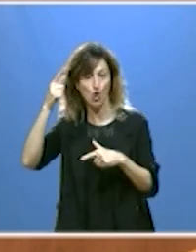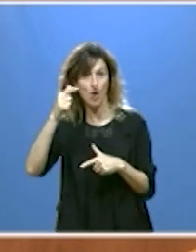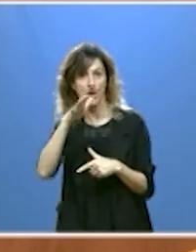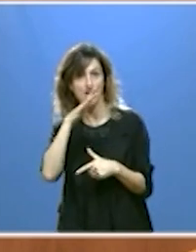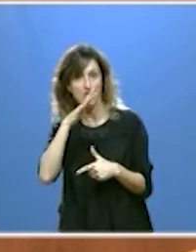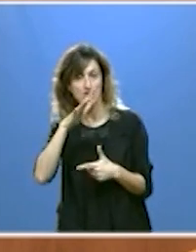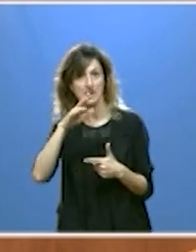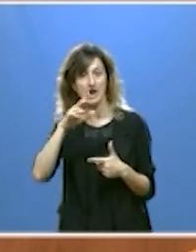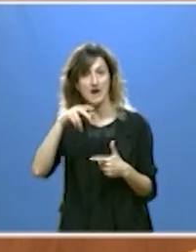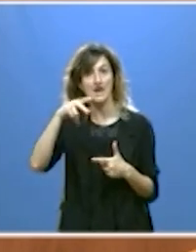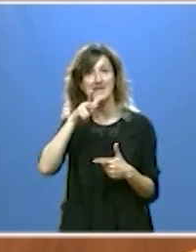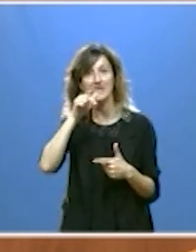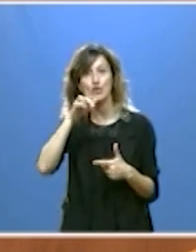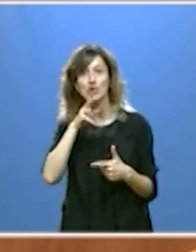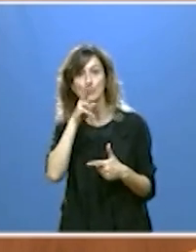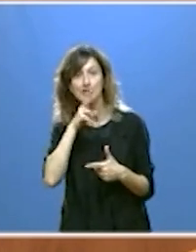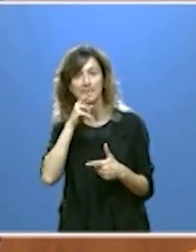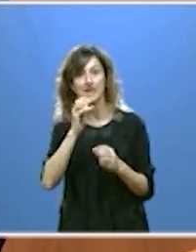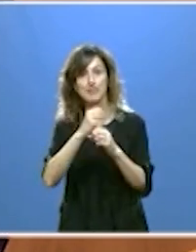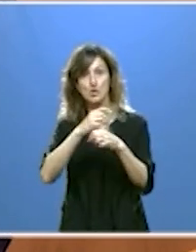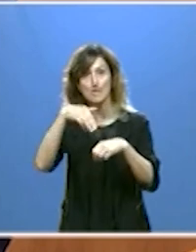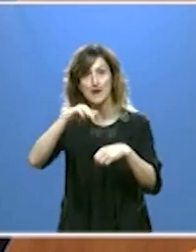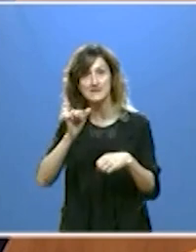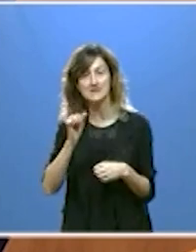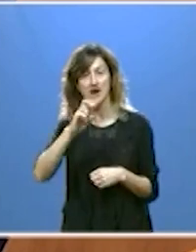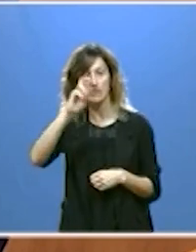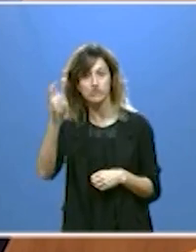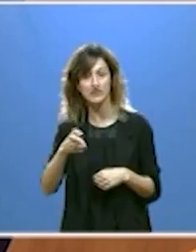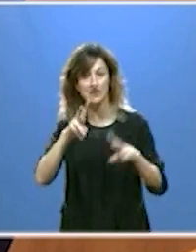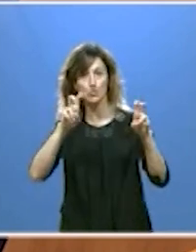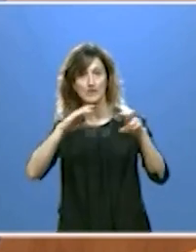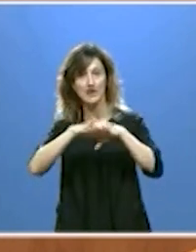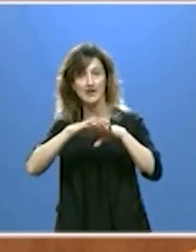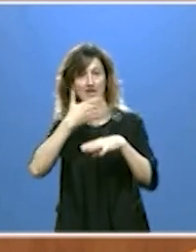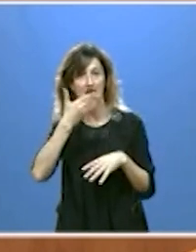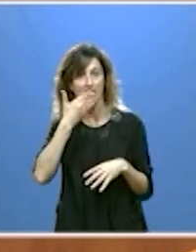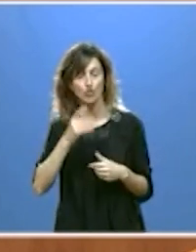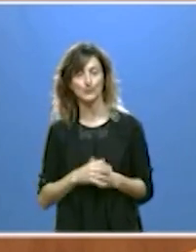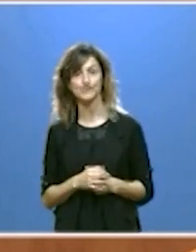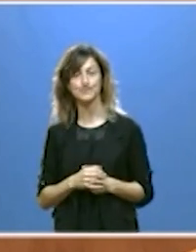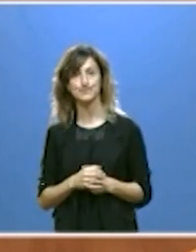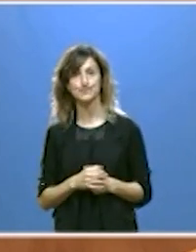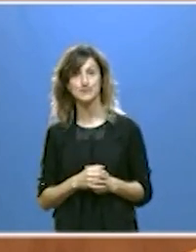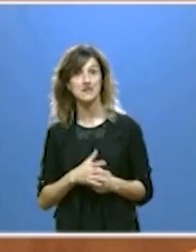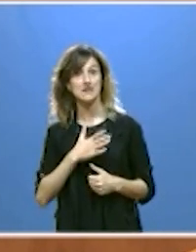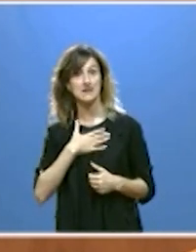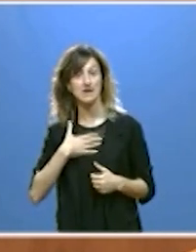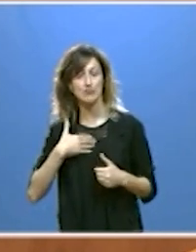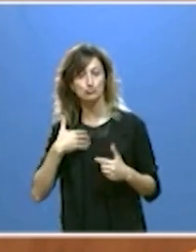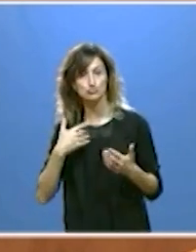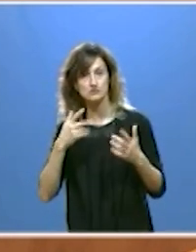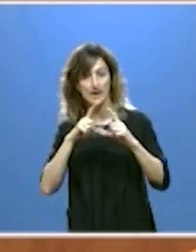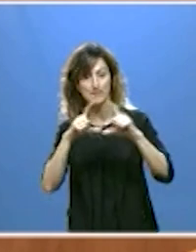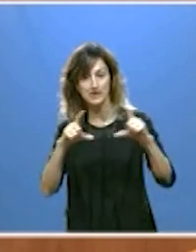hidrógeno verde y también masa y las nuevas redes de calor basadas en ella y vamos a ayudar a las